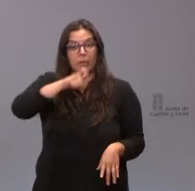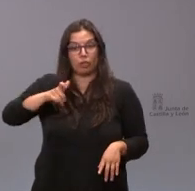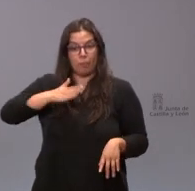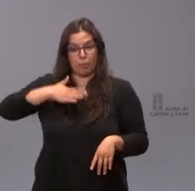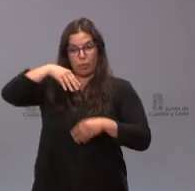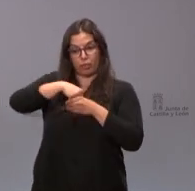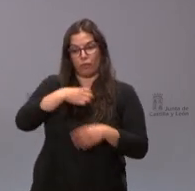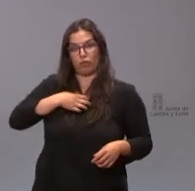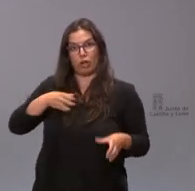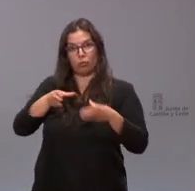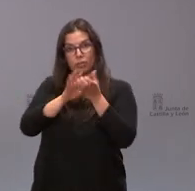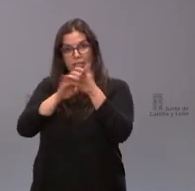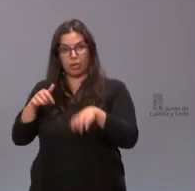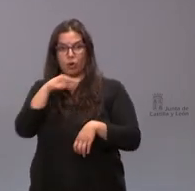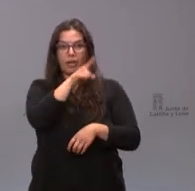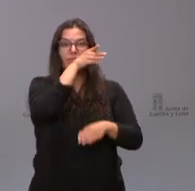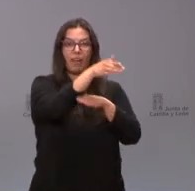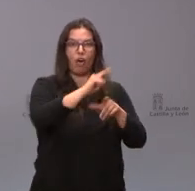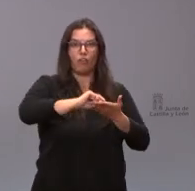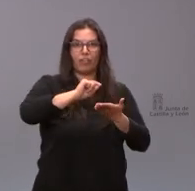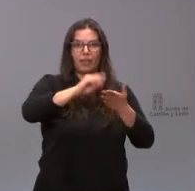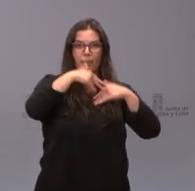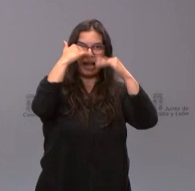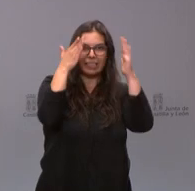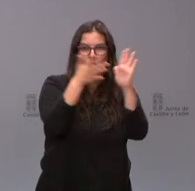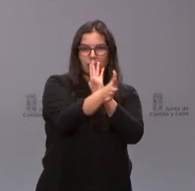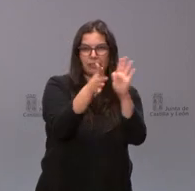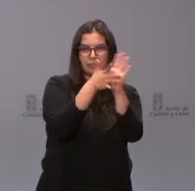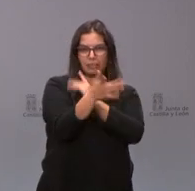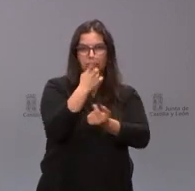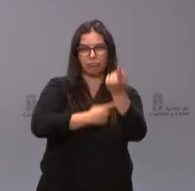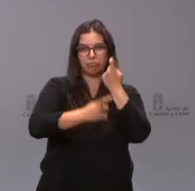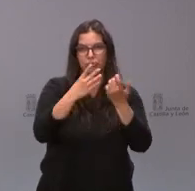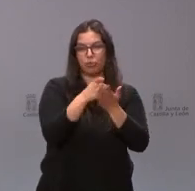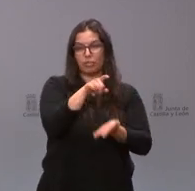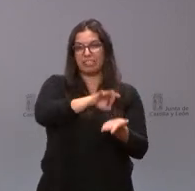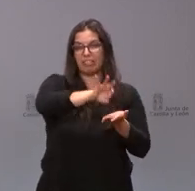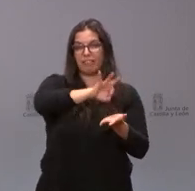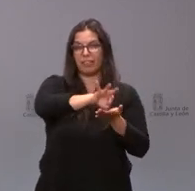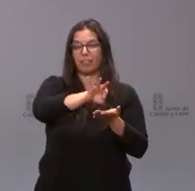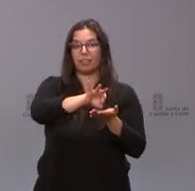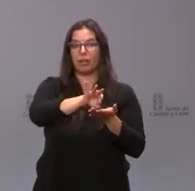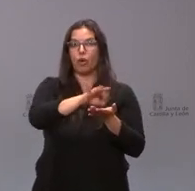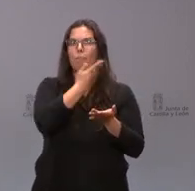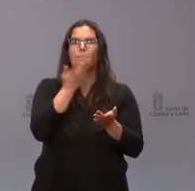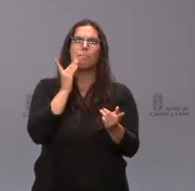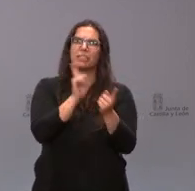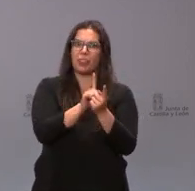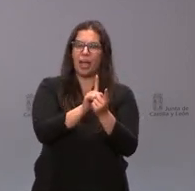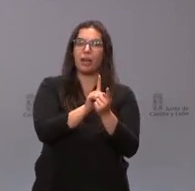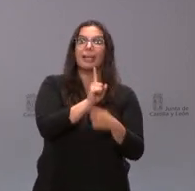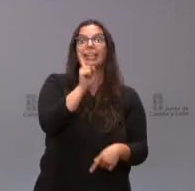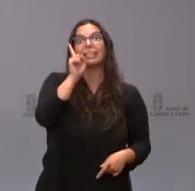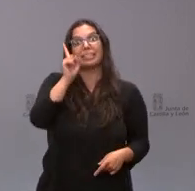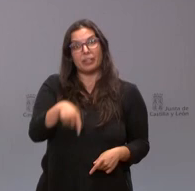Castilla y León la que atienda esta oficina estamos hablando de un servicio presencial pero también